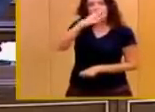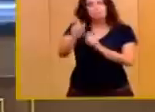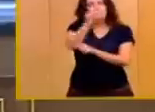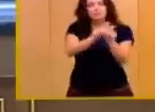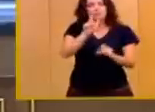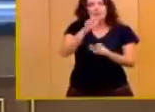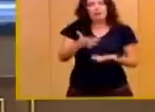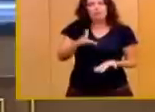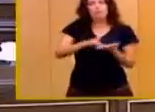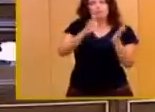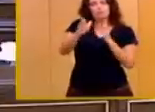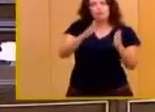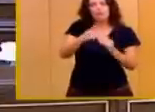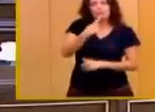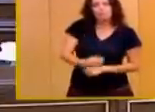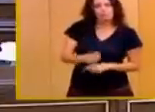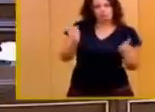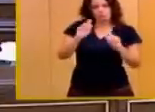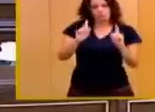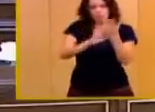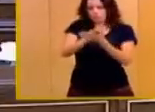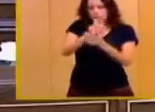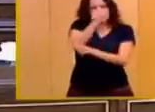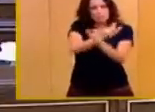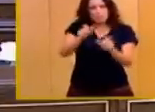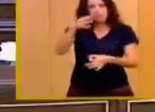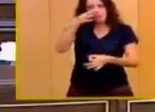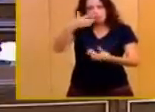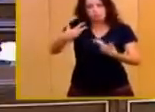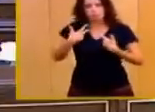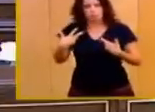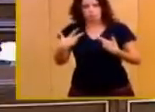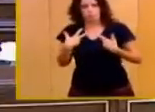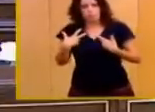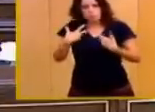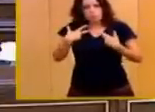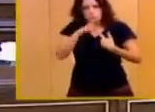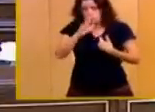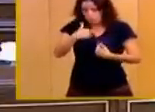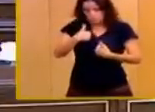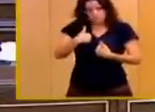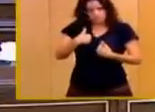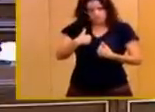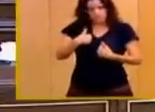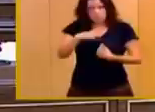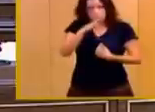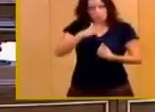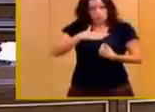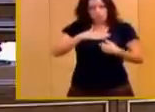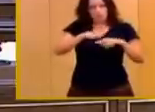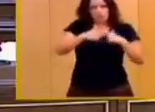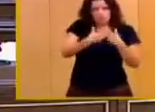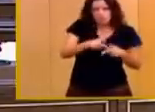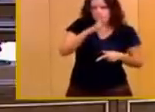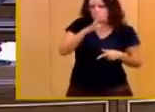pobreza. Hablamos de seres humanos que sufren. Sufren por ellos mismos. Sufren por los suyos. Sufren